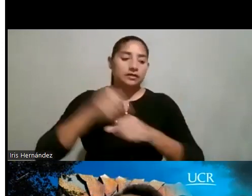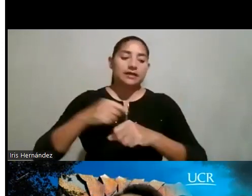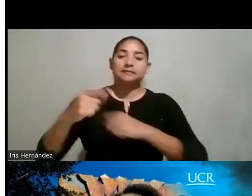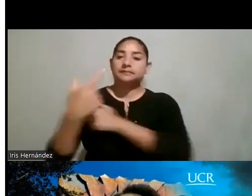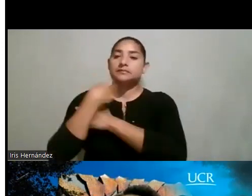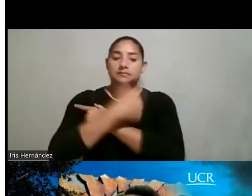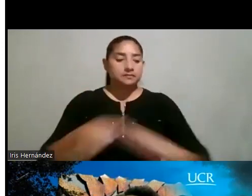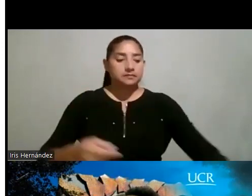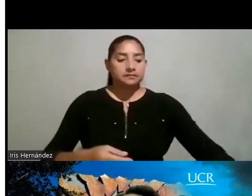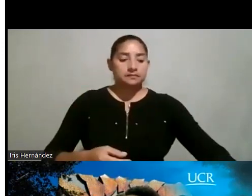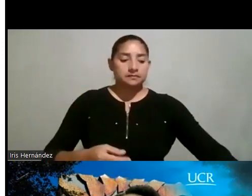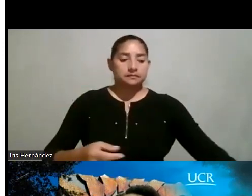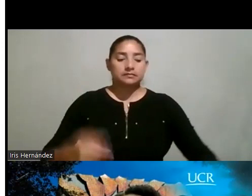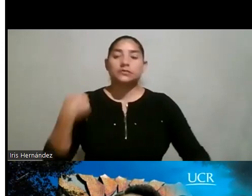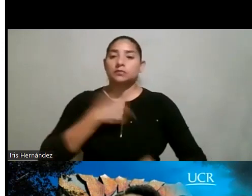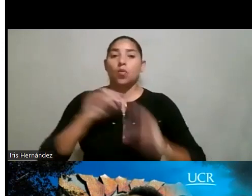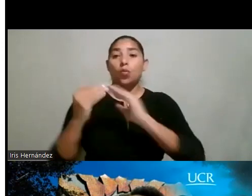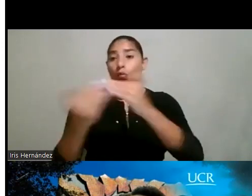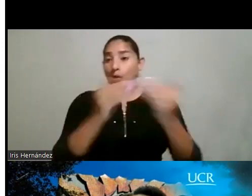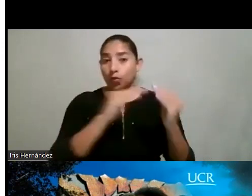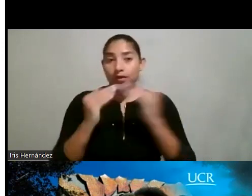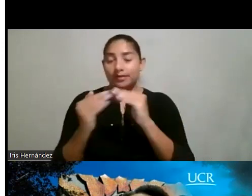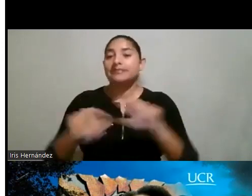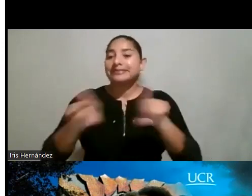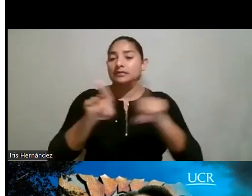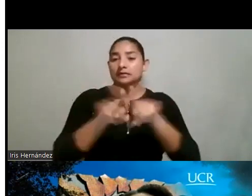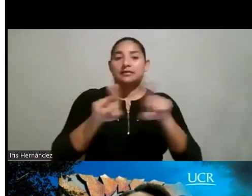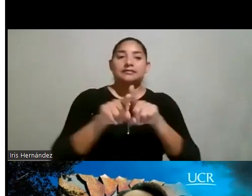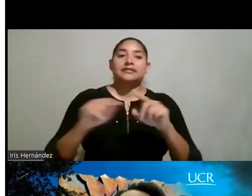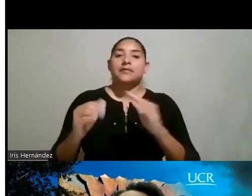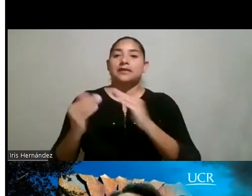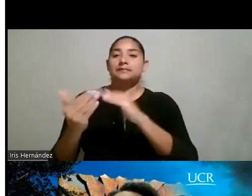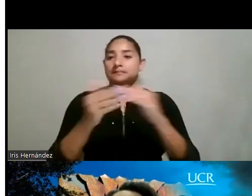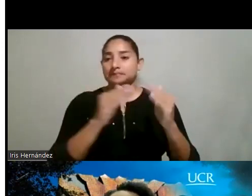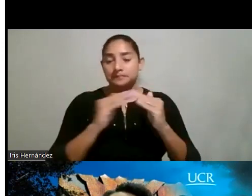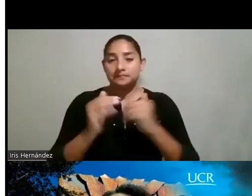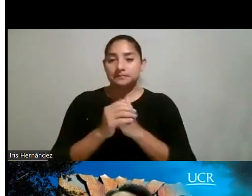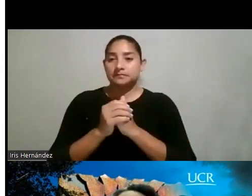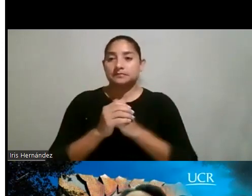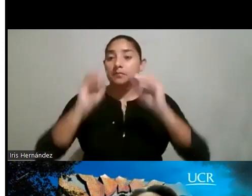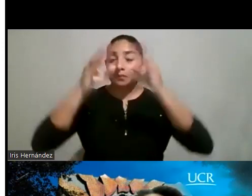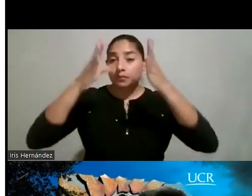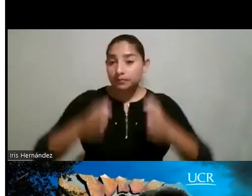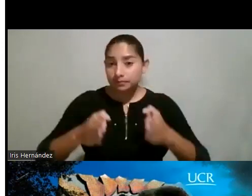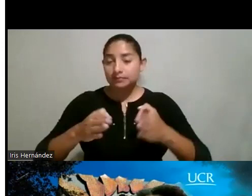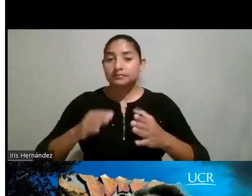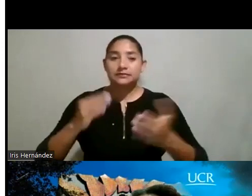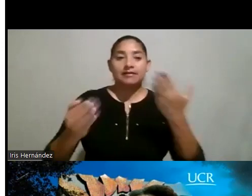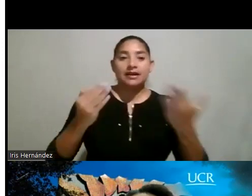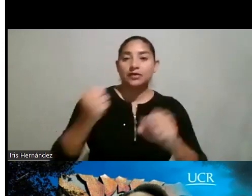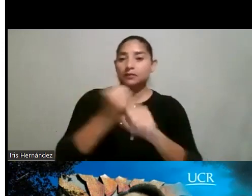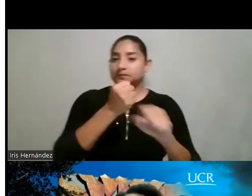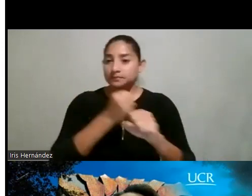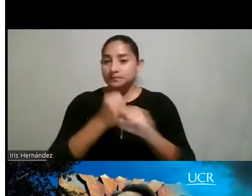es lo que les decía, esto de crear comunidad, ¿verdad? Y entonces para eso se crearon ya comisiones de profesoras en ambas facultades, en la